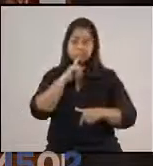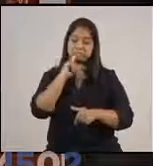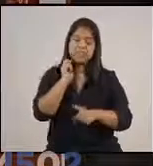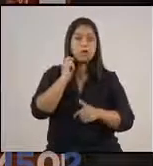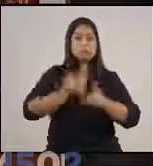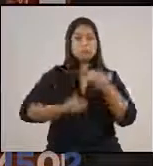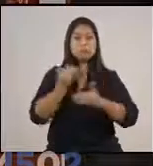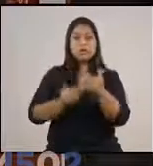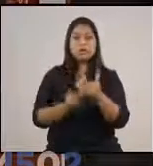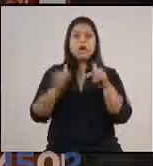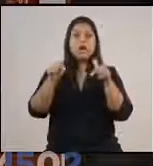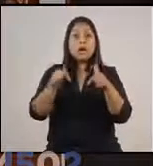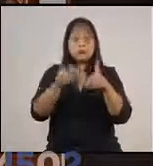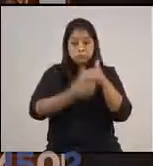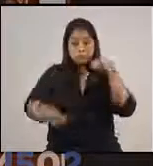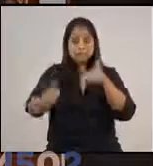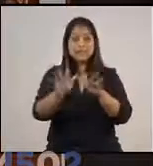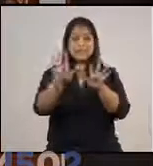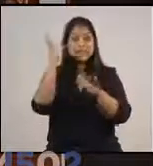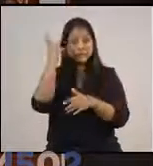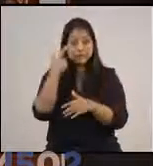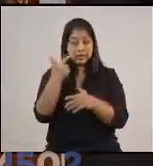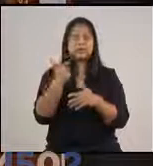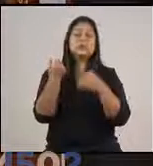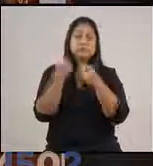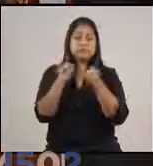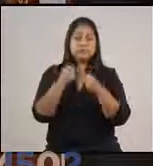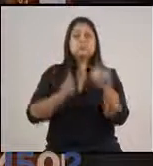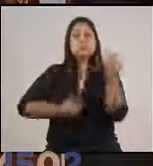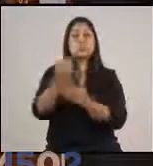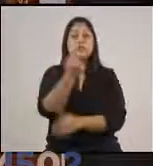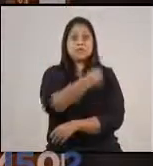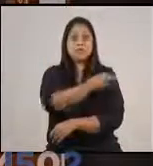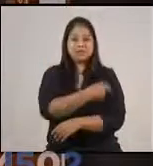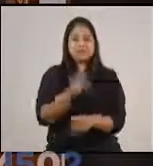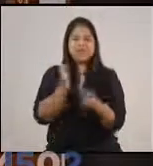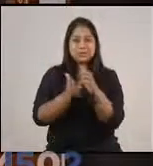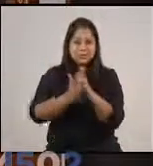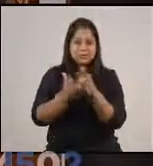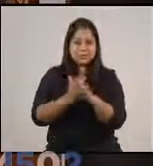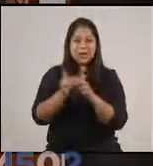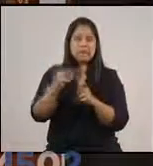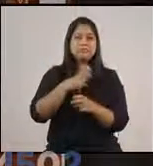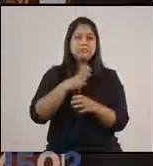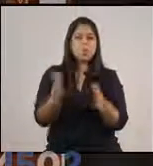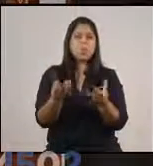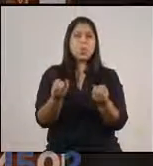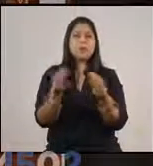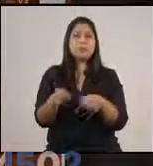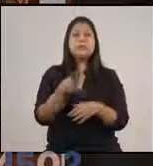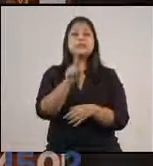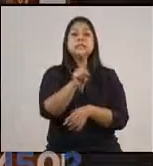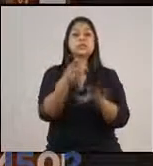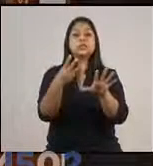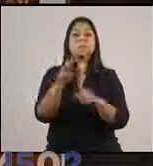En los próximos 10 días se va a inaugurar el Hospital de Santa Lucía Coatzumarhuapa que tendrá capacidad para 184 camas, de las